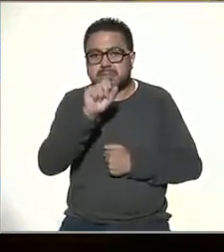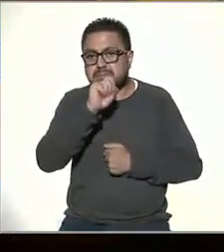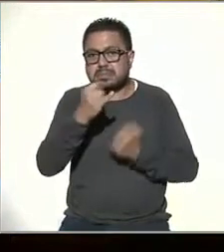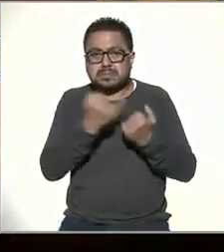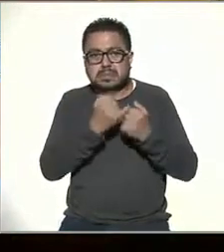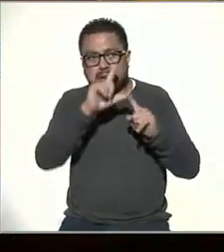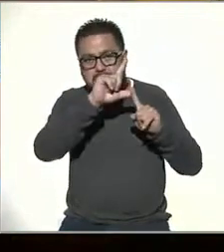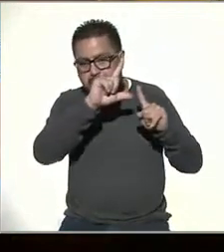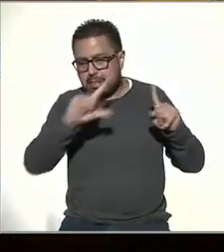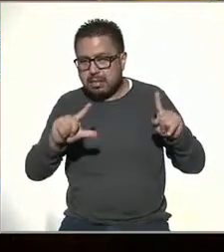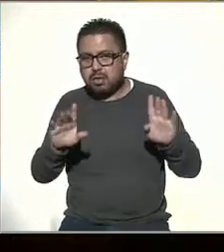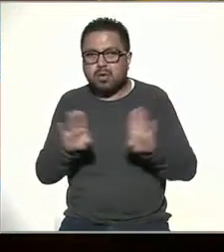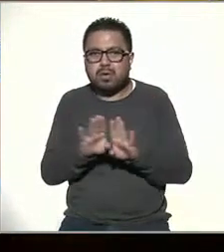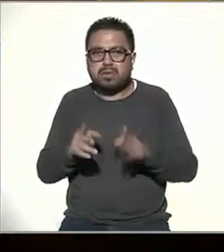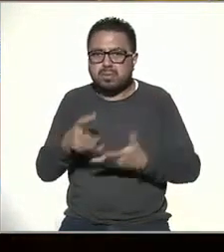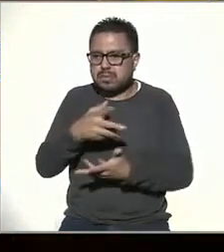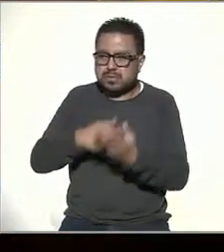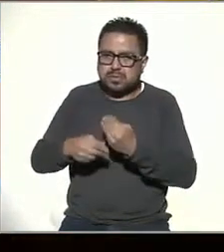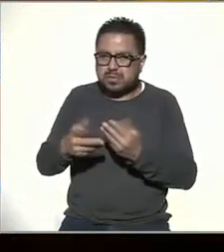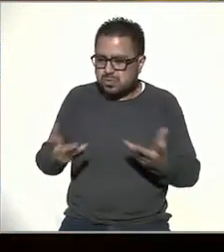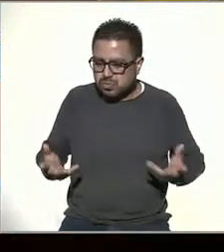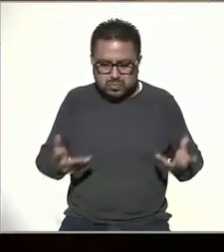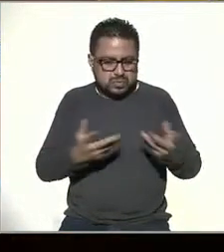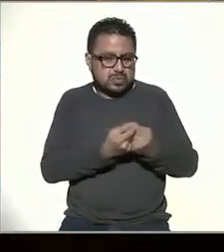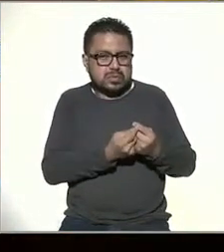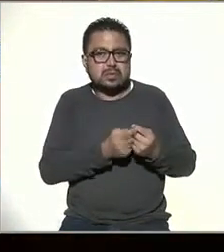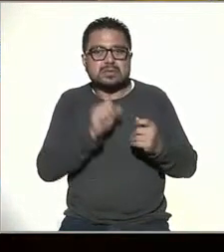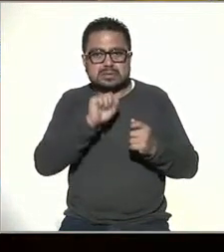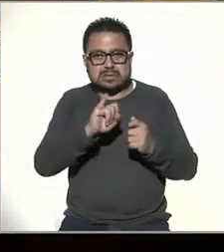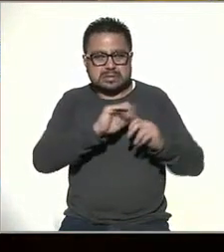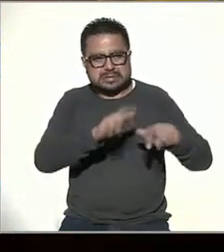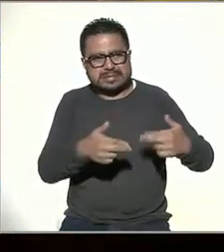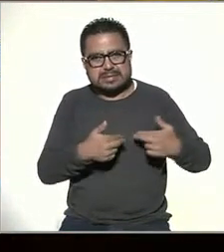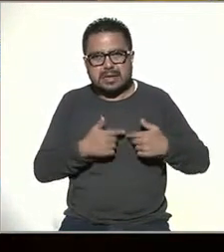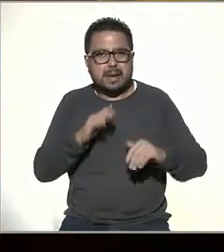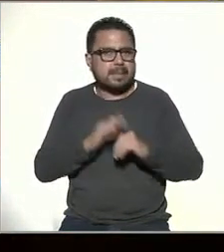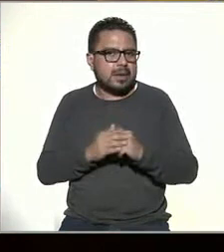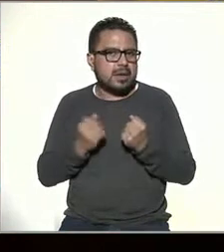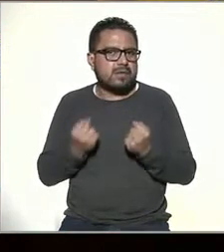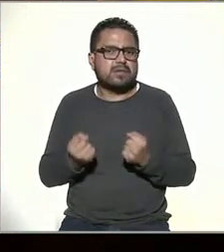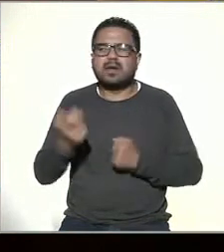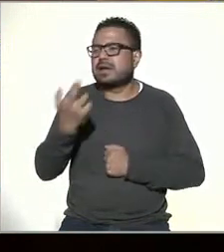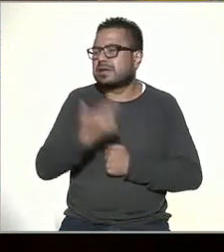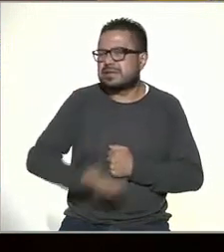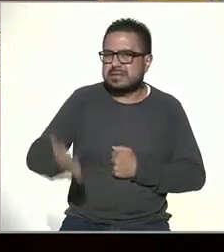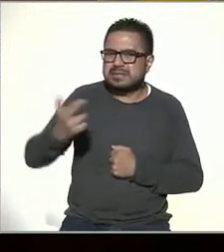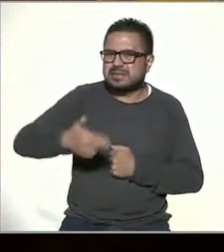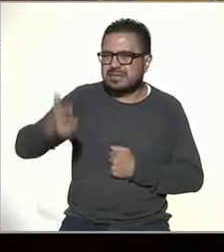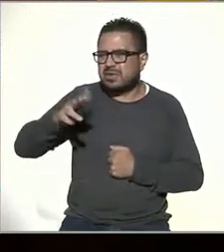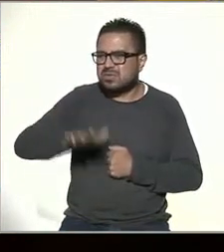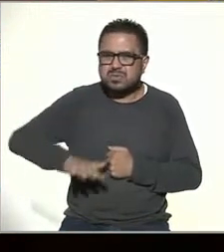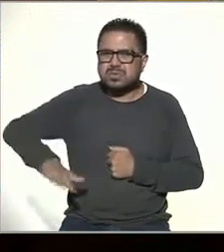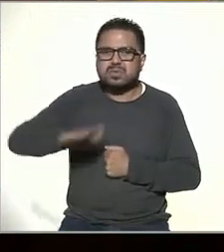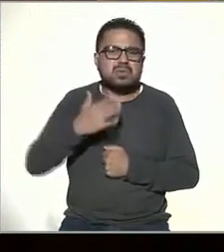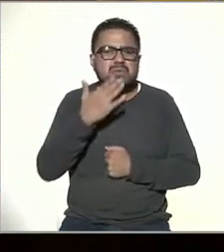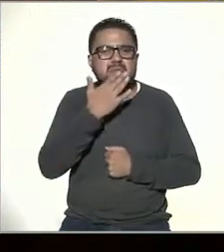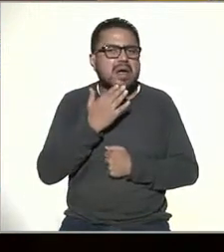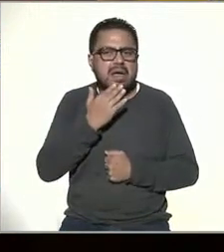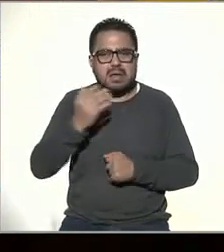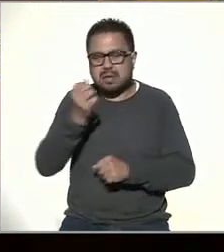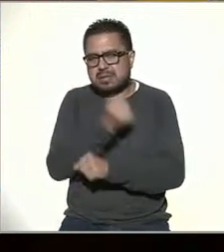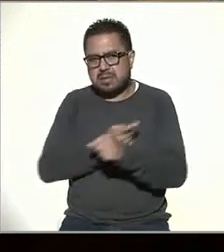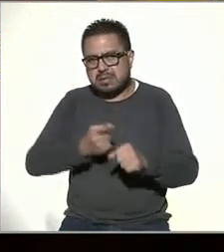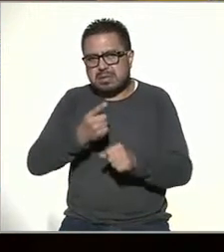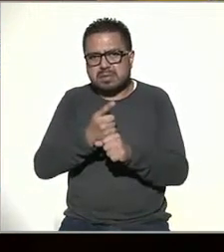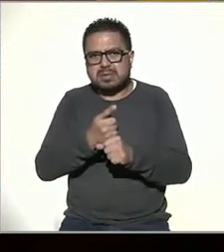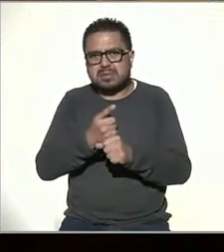tanto como la economía en su conjunto, aunque sí recibió un impacto muy fuerte por todos los restaurantes que no tuvieron la posibilidad